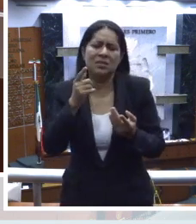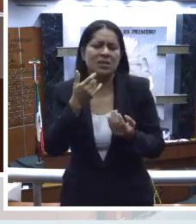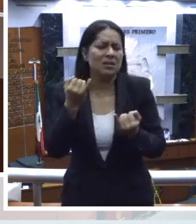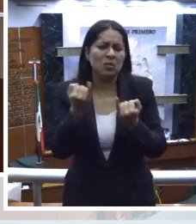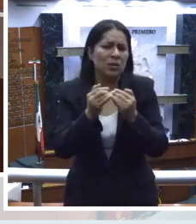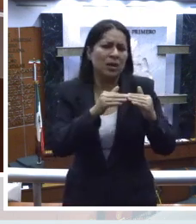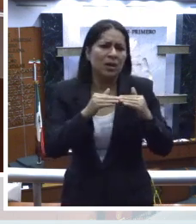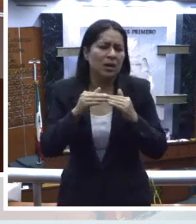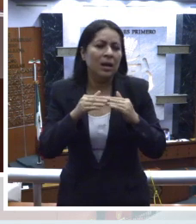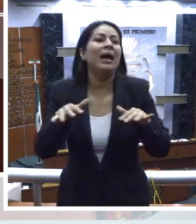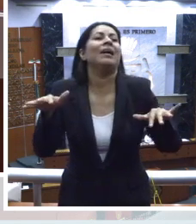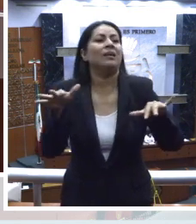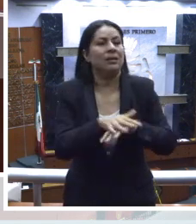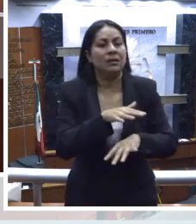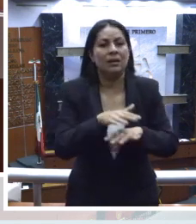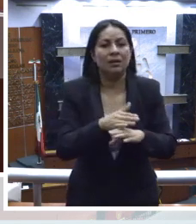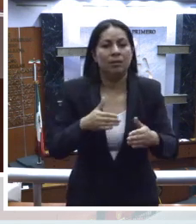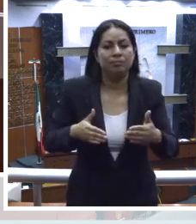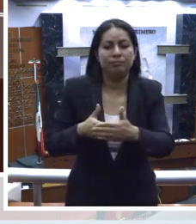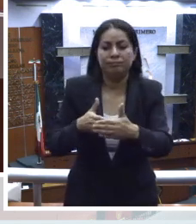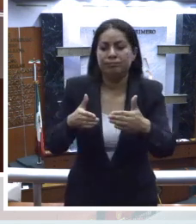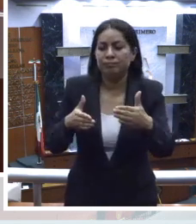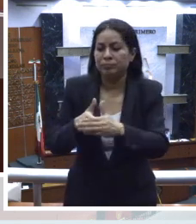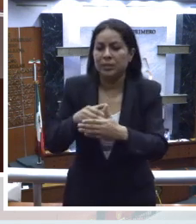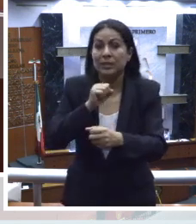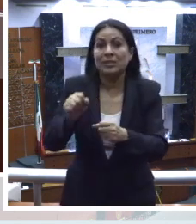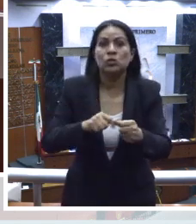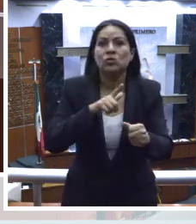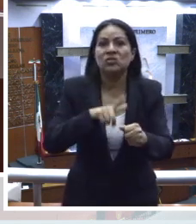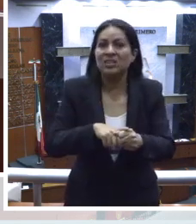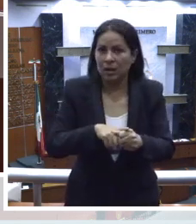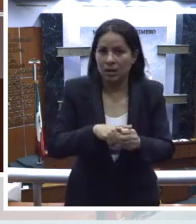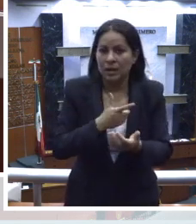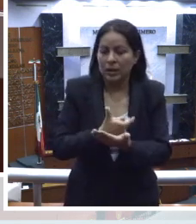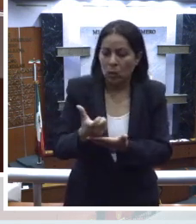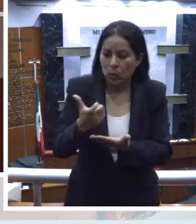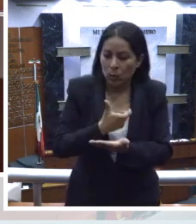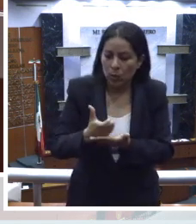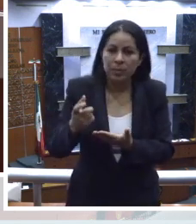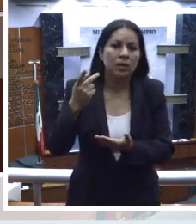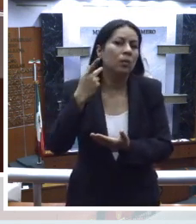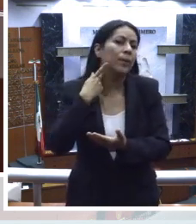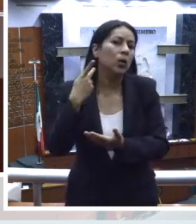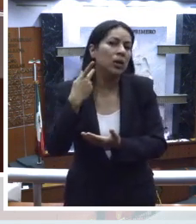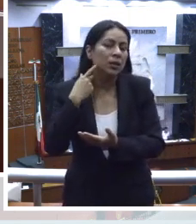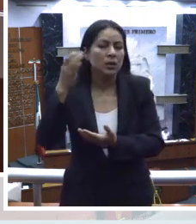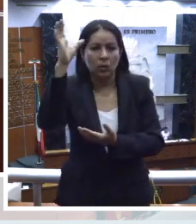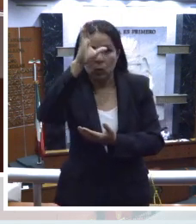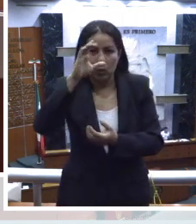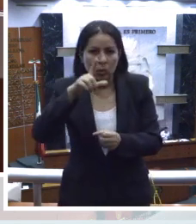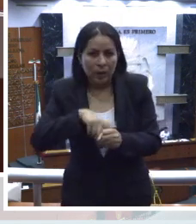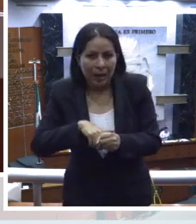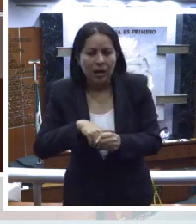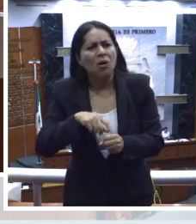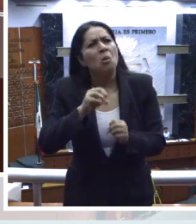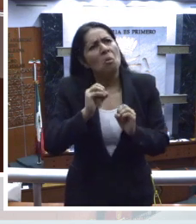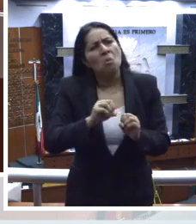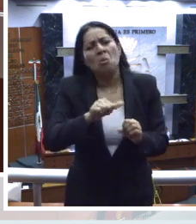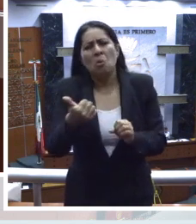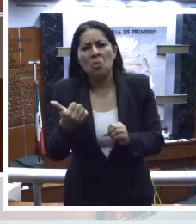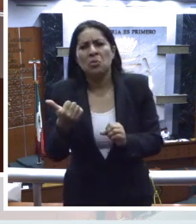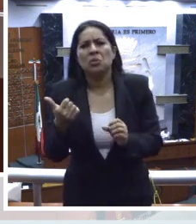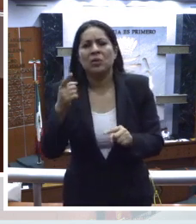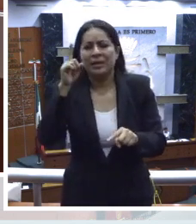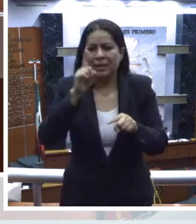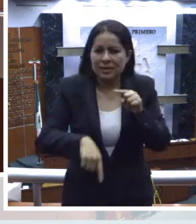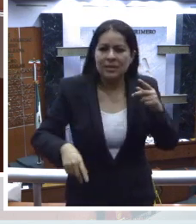remuevan los obstáculos de índole social, económico, político, cultural u otro que les impide